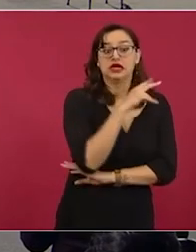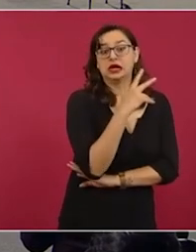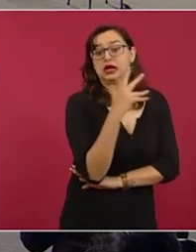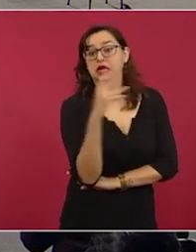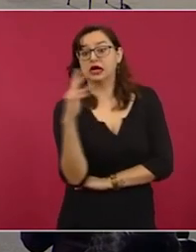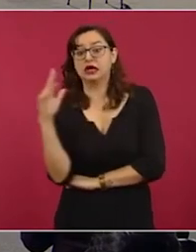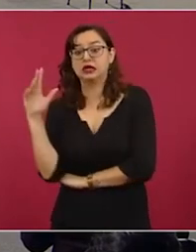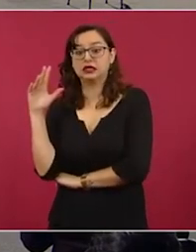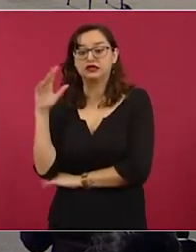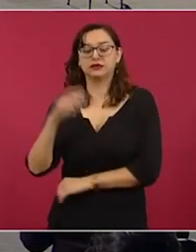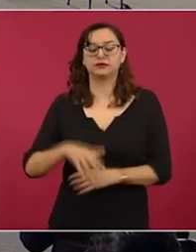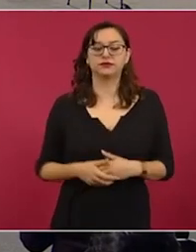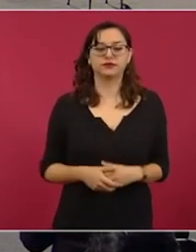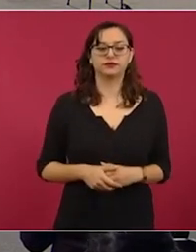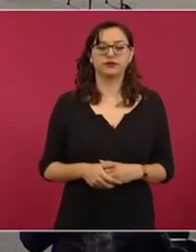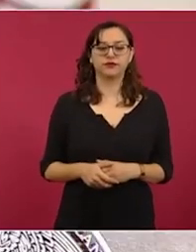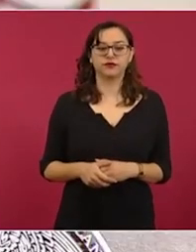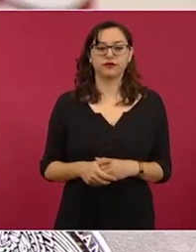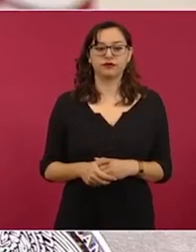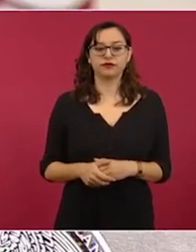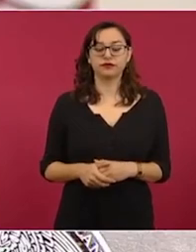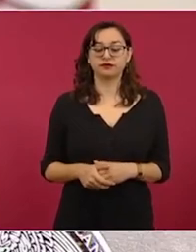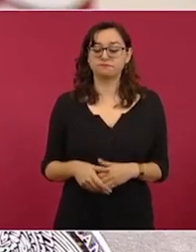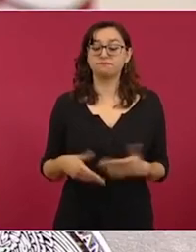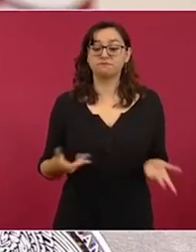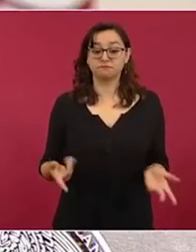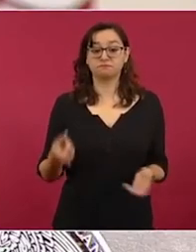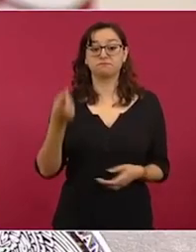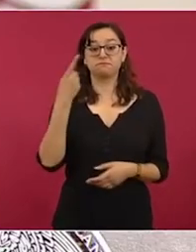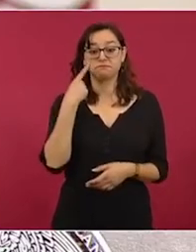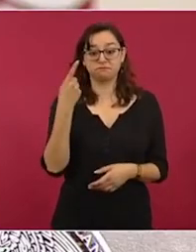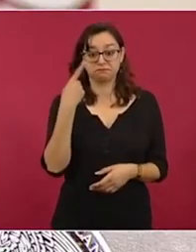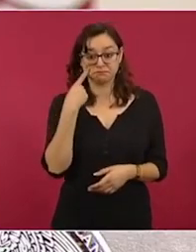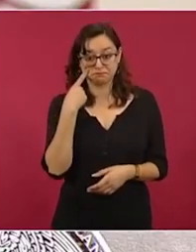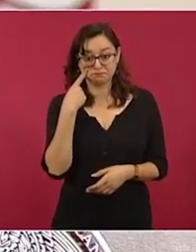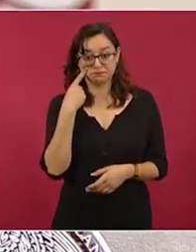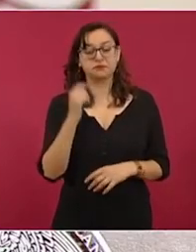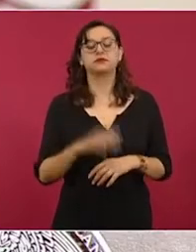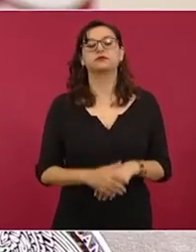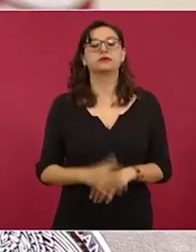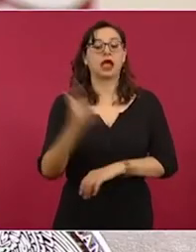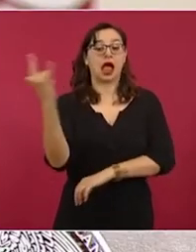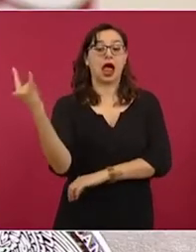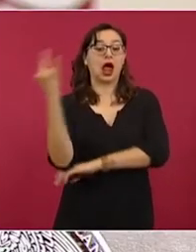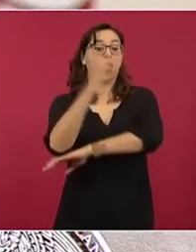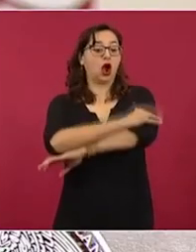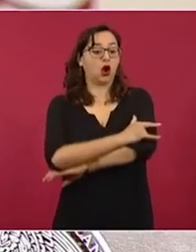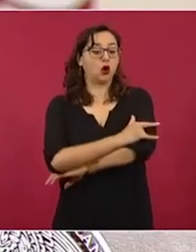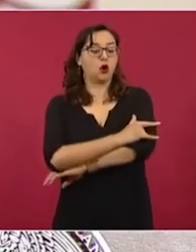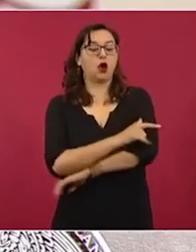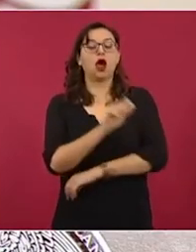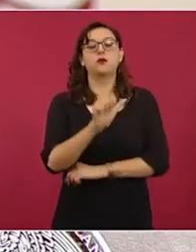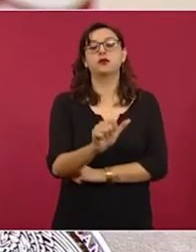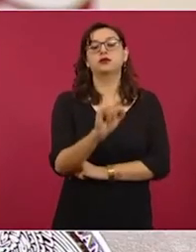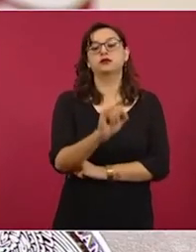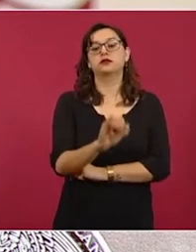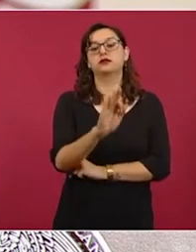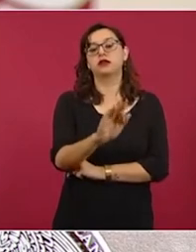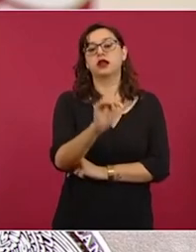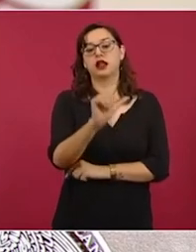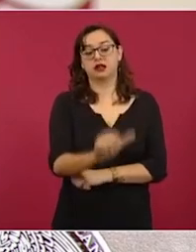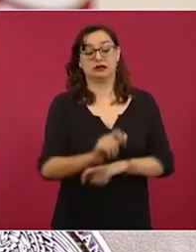No había pasado un día, ni un día de la entrega del Aeropuerto Internacional Felipe Ángeles,